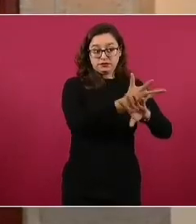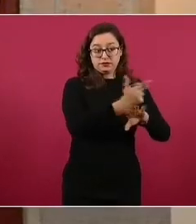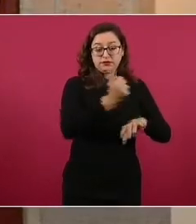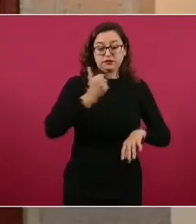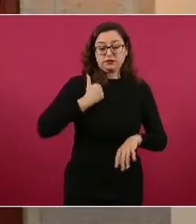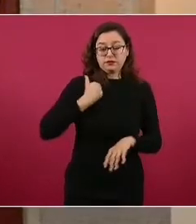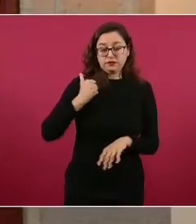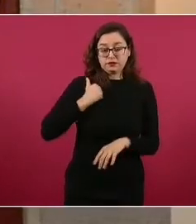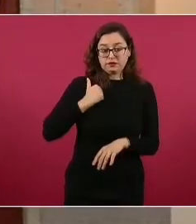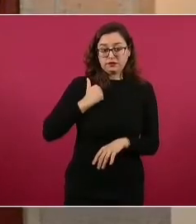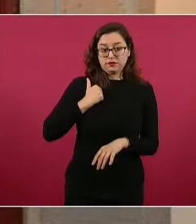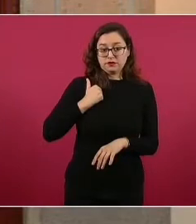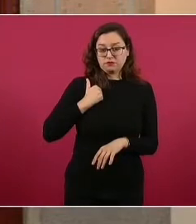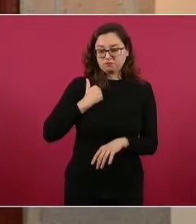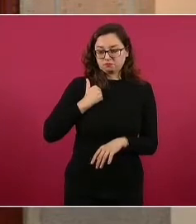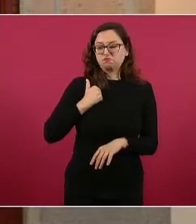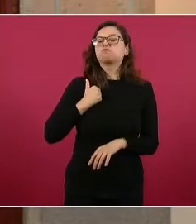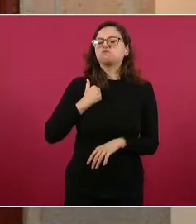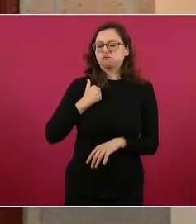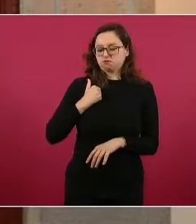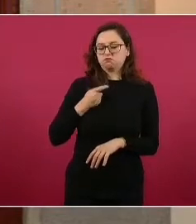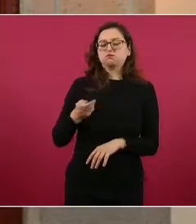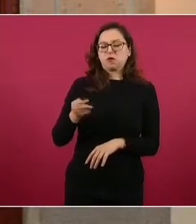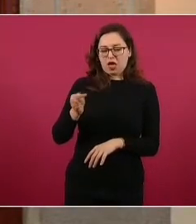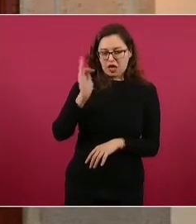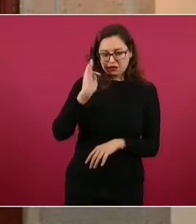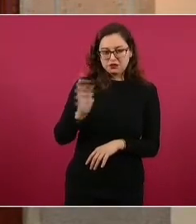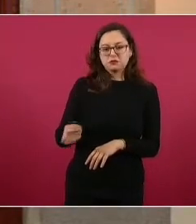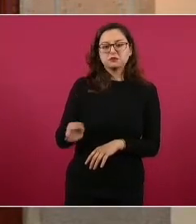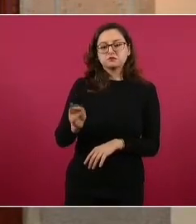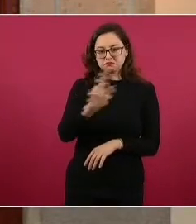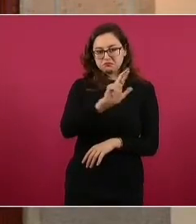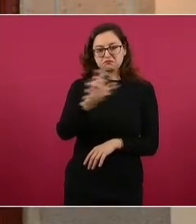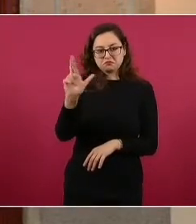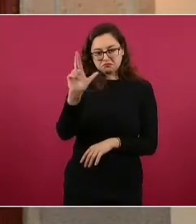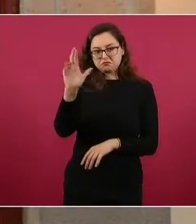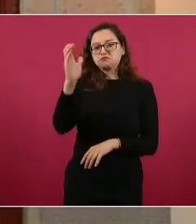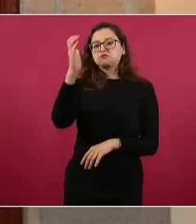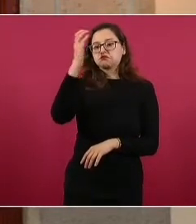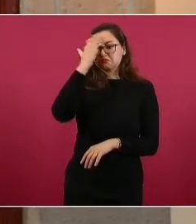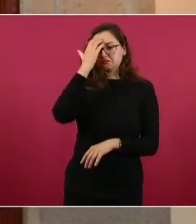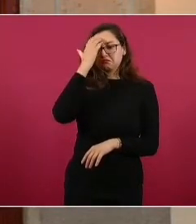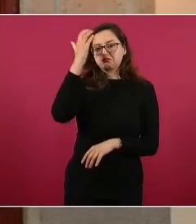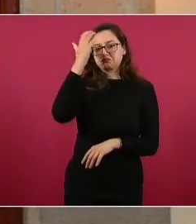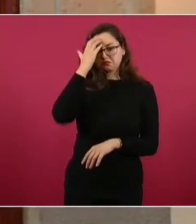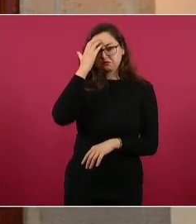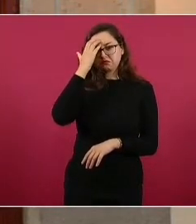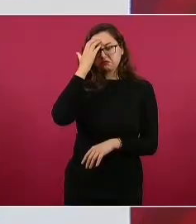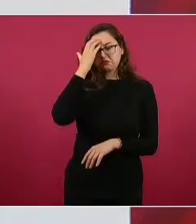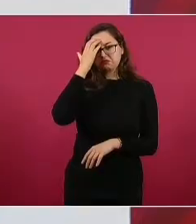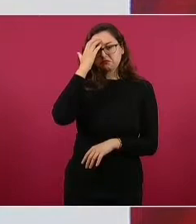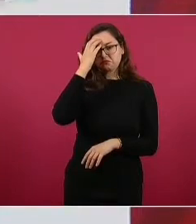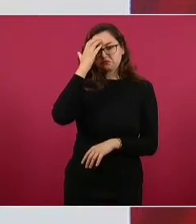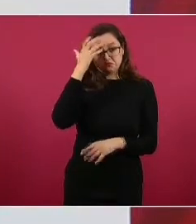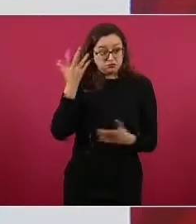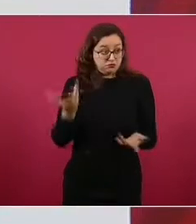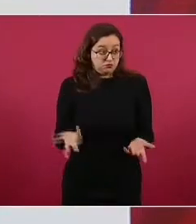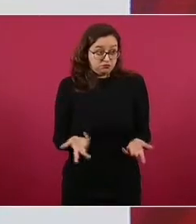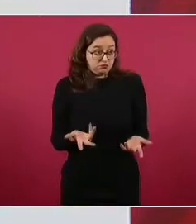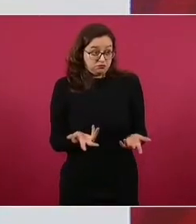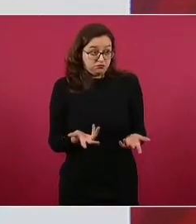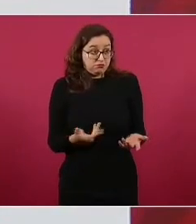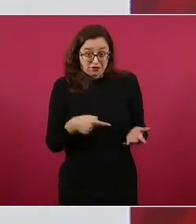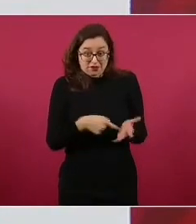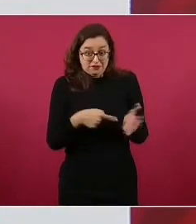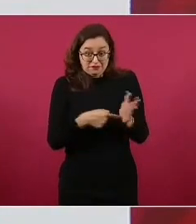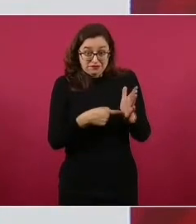reconocen, ya esto debería de ser la aclaración famosa,